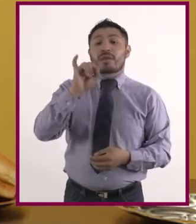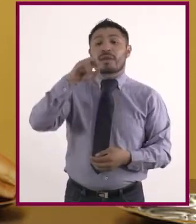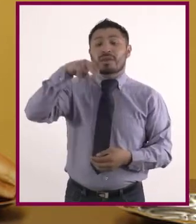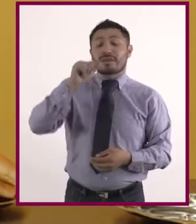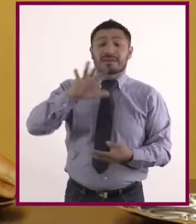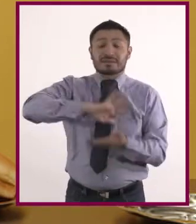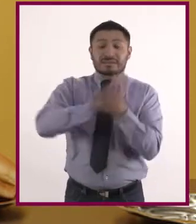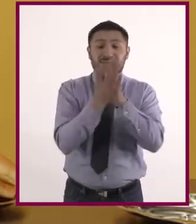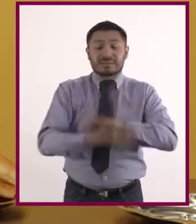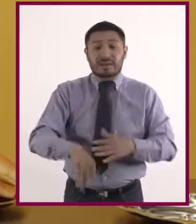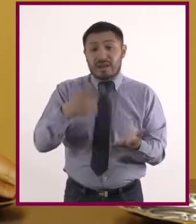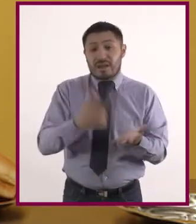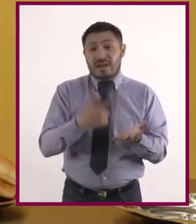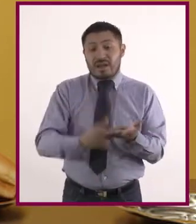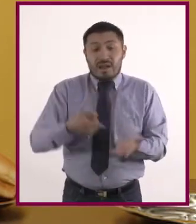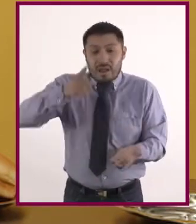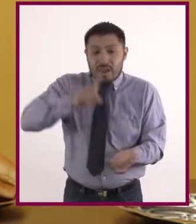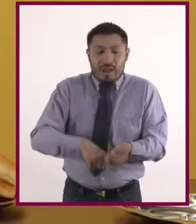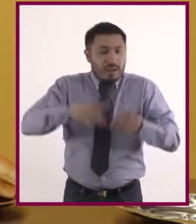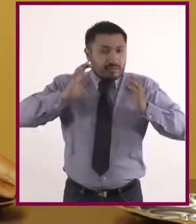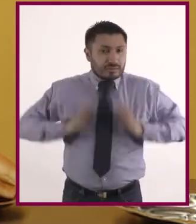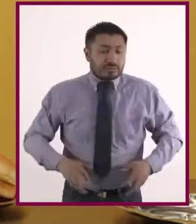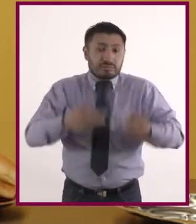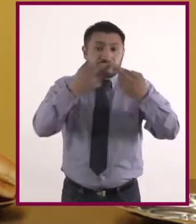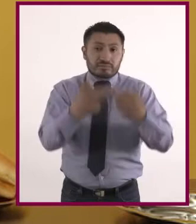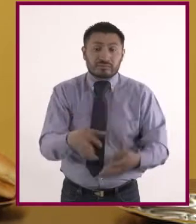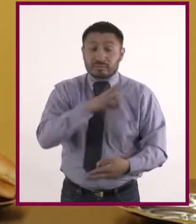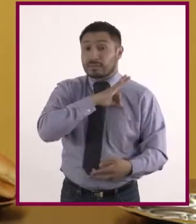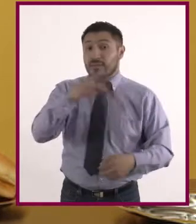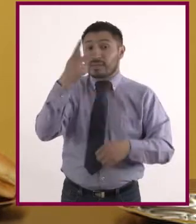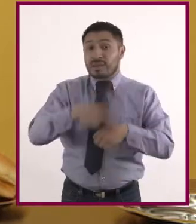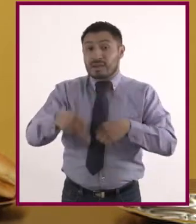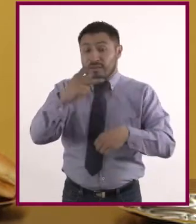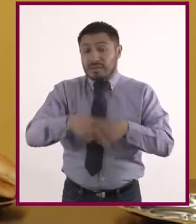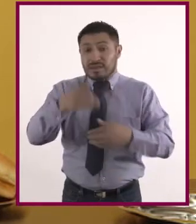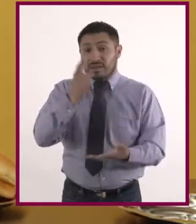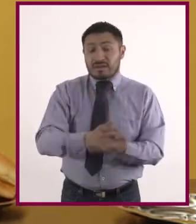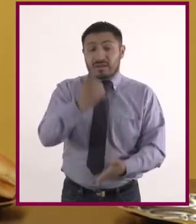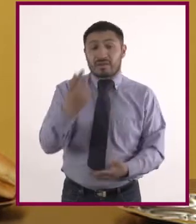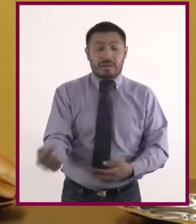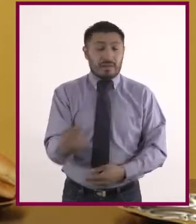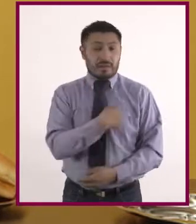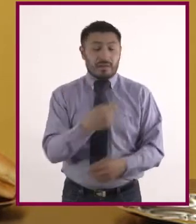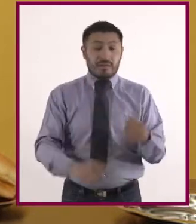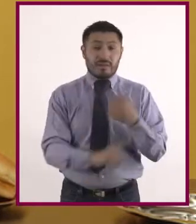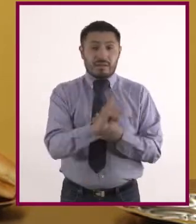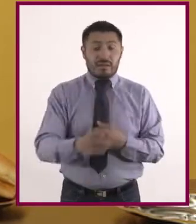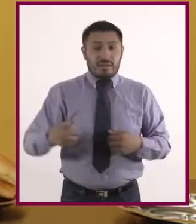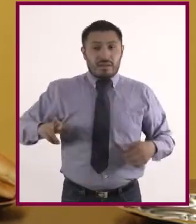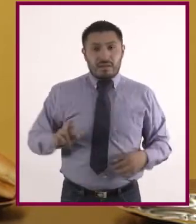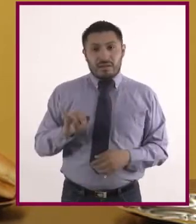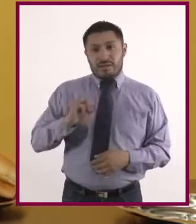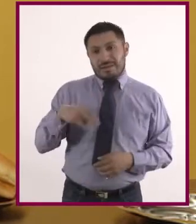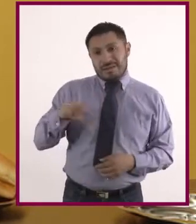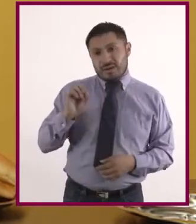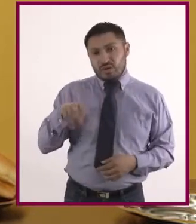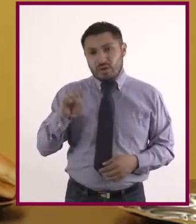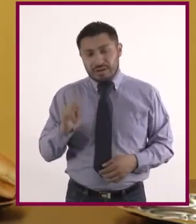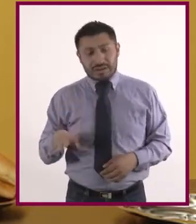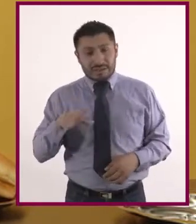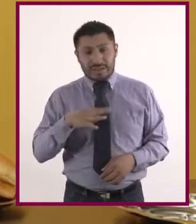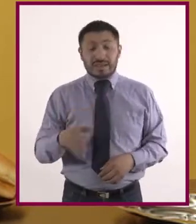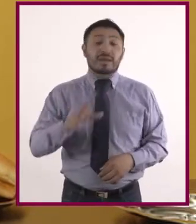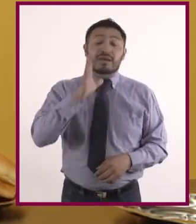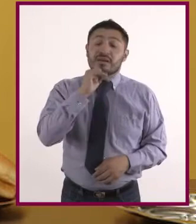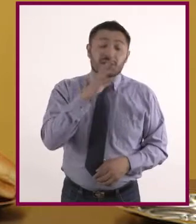convierte en grasas y se almacenan en el cuerpo y puede aumentar el riesgo de tener problemas en el corazón y en los riñones al no superar la capacidad